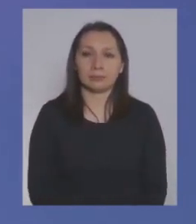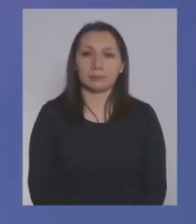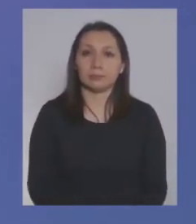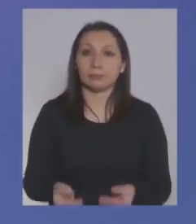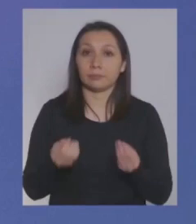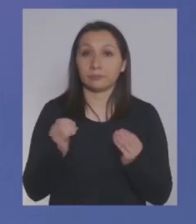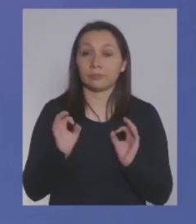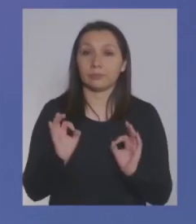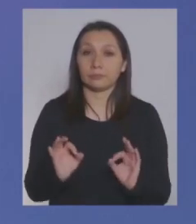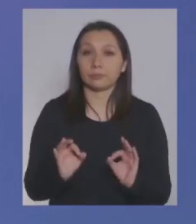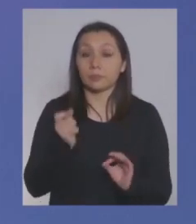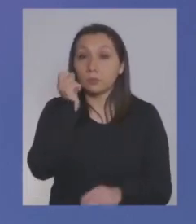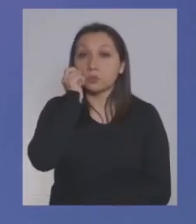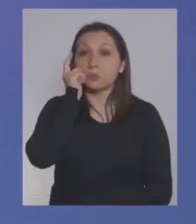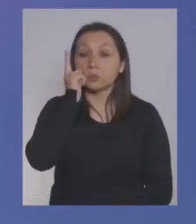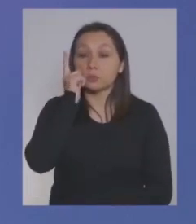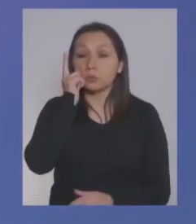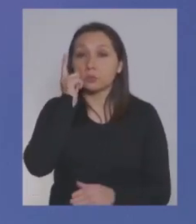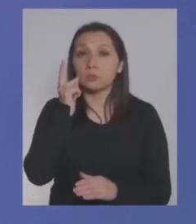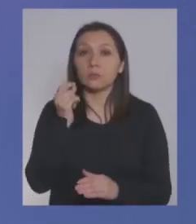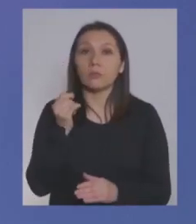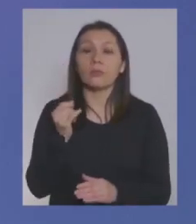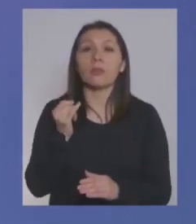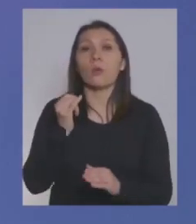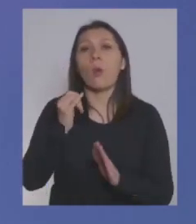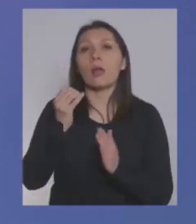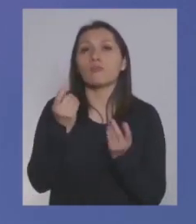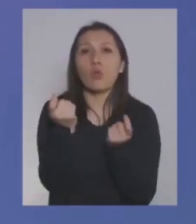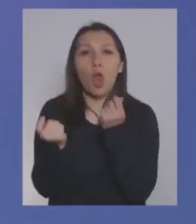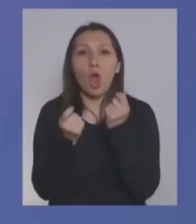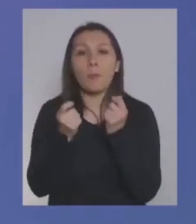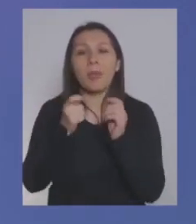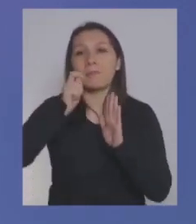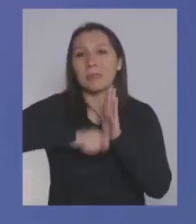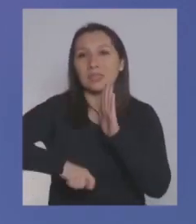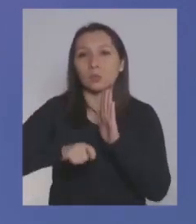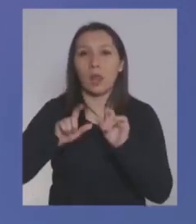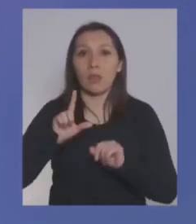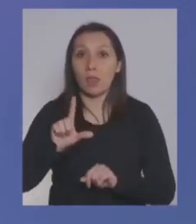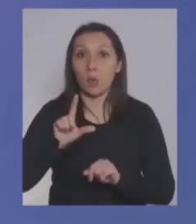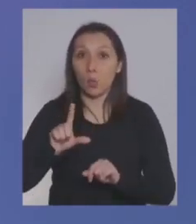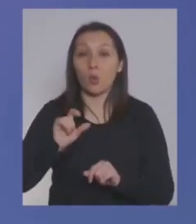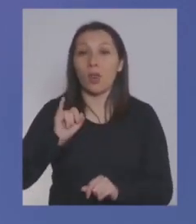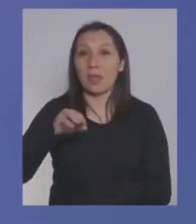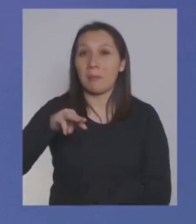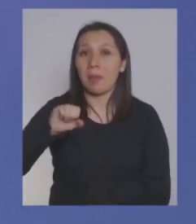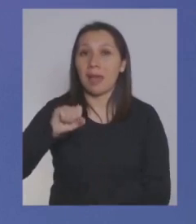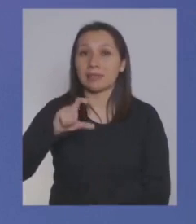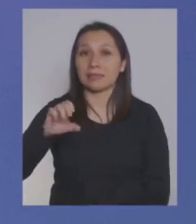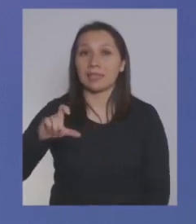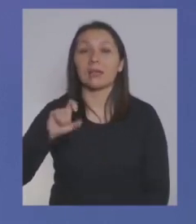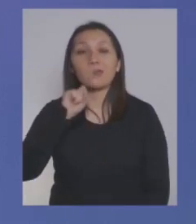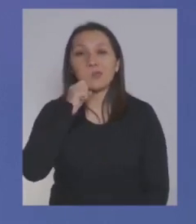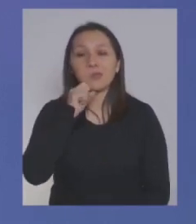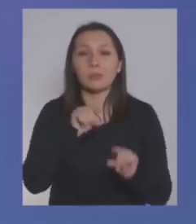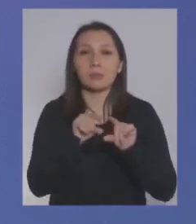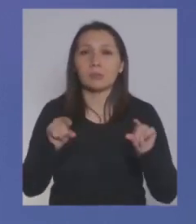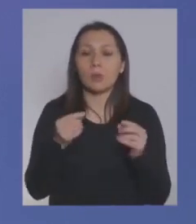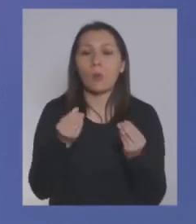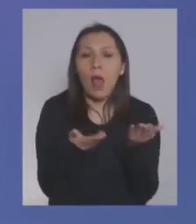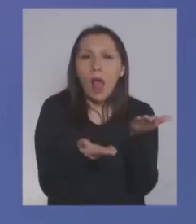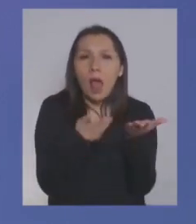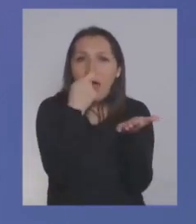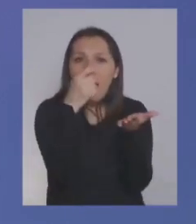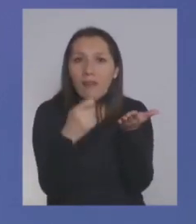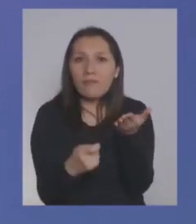Bueno, efectivamente conocimos el índice mensual de actividad económica del mes de julio. Este es un indicador, como su nombre lo indica, que mide